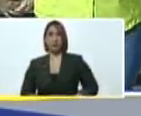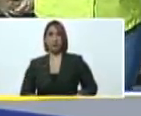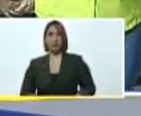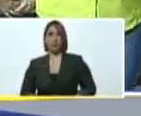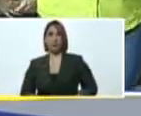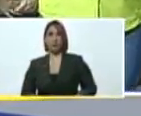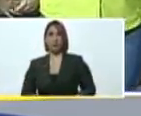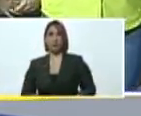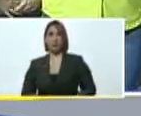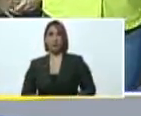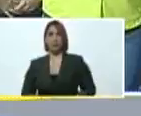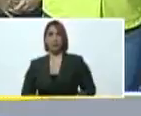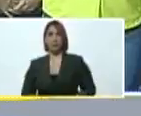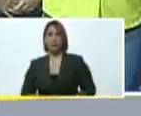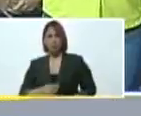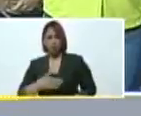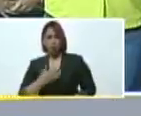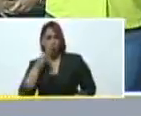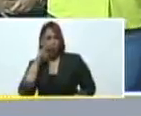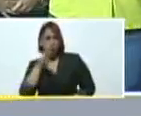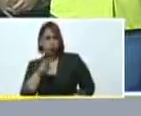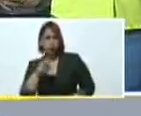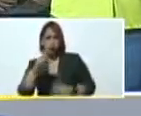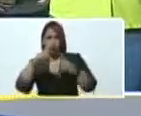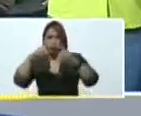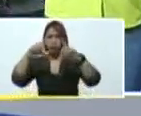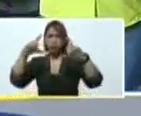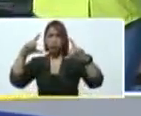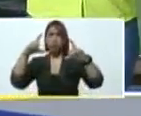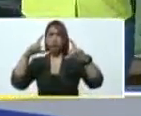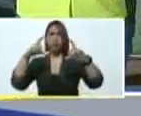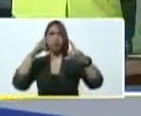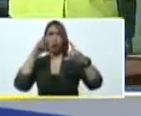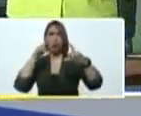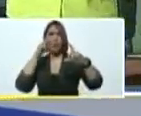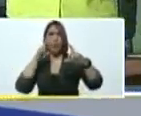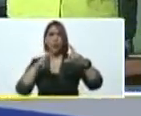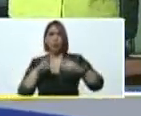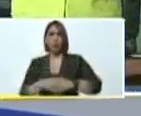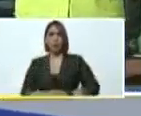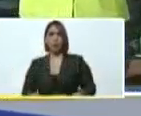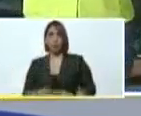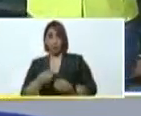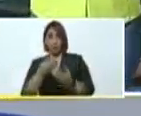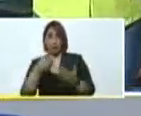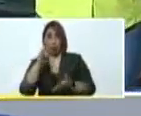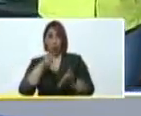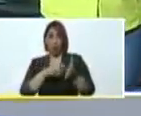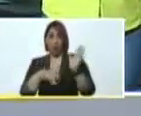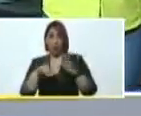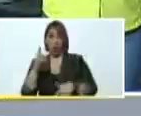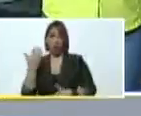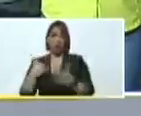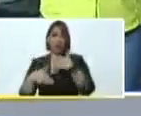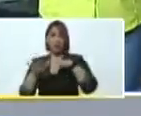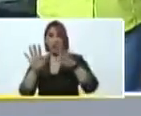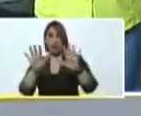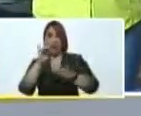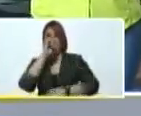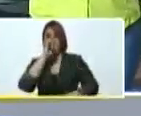Cerca para poder yo apreciarla. Para que ustedes vean que fue en el 2011, hace 10 años.